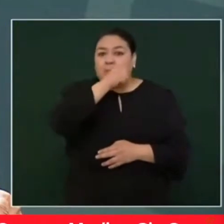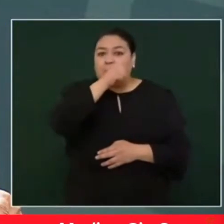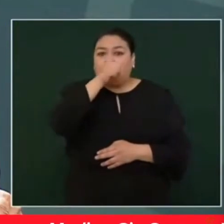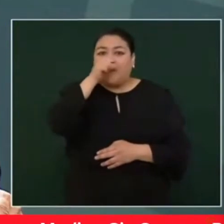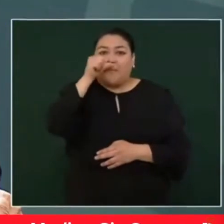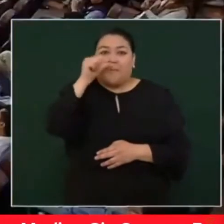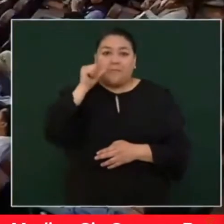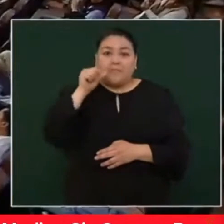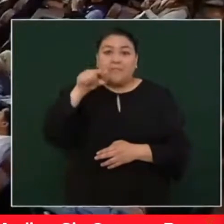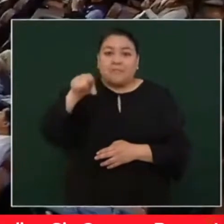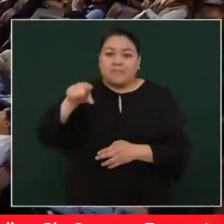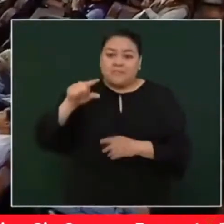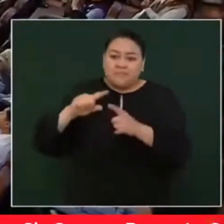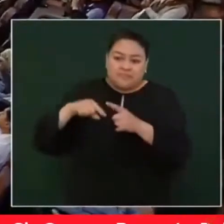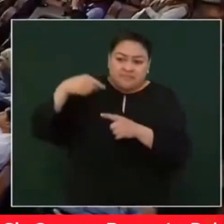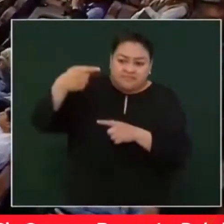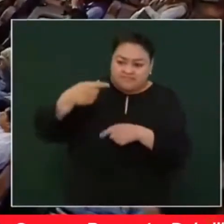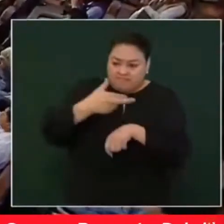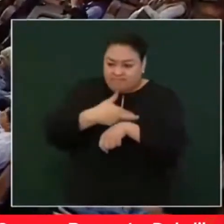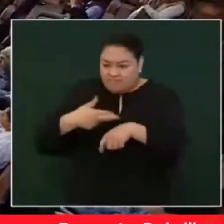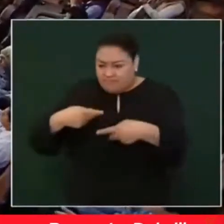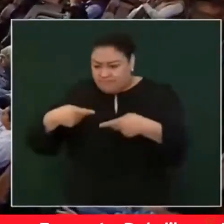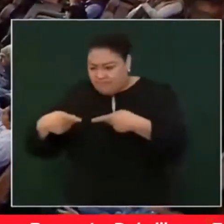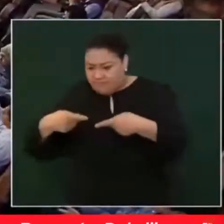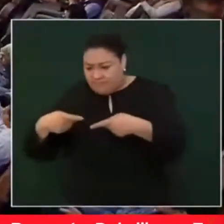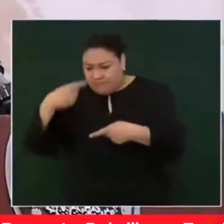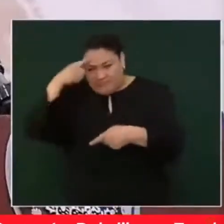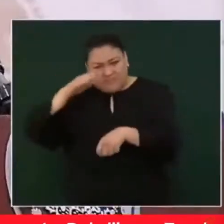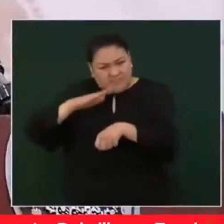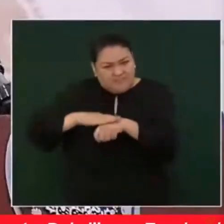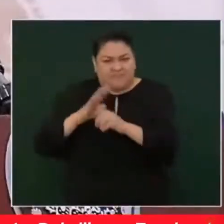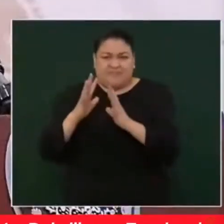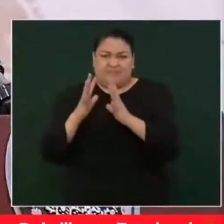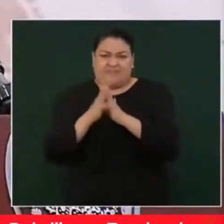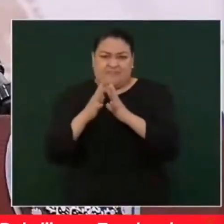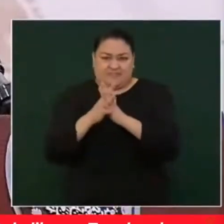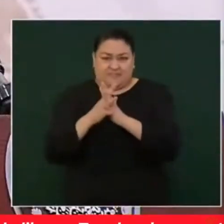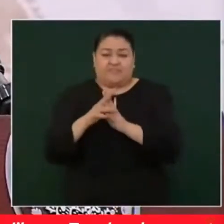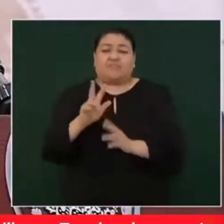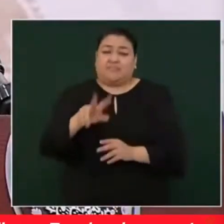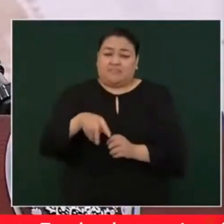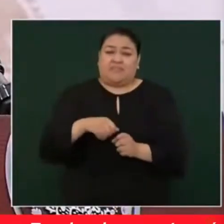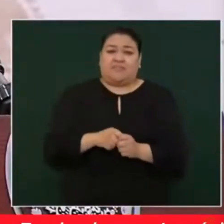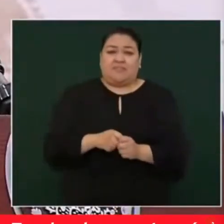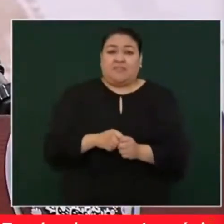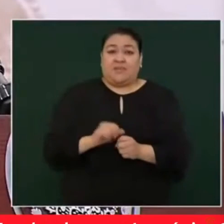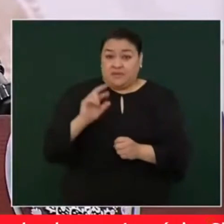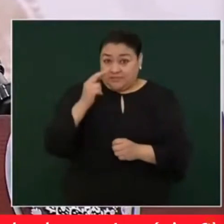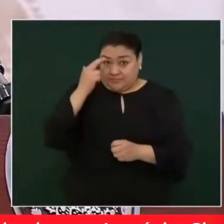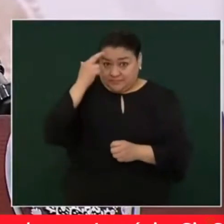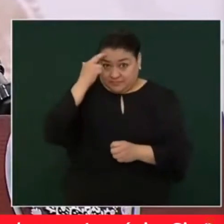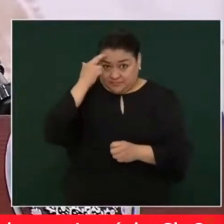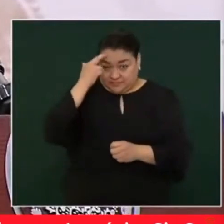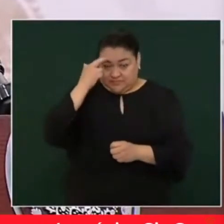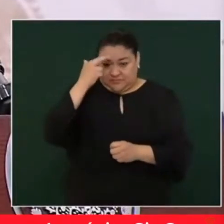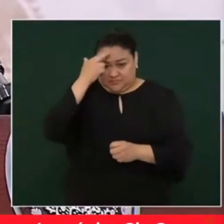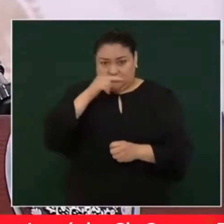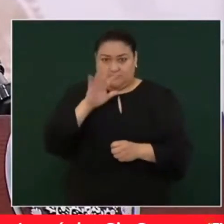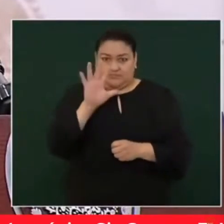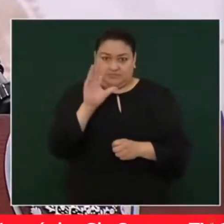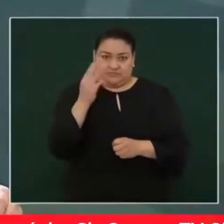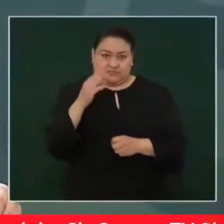preparar la resistencia, porque luego de esa